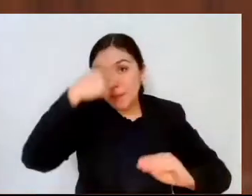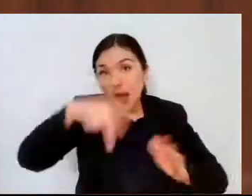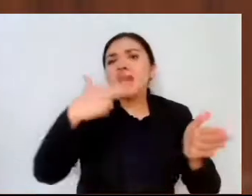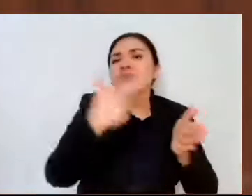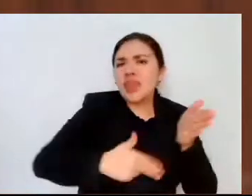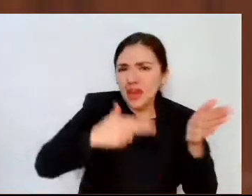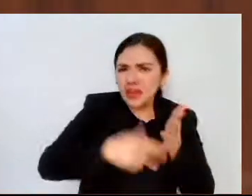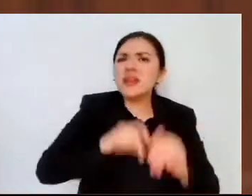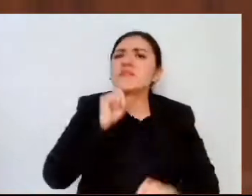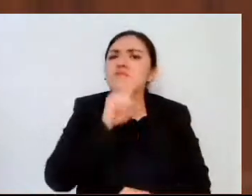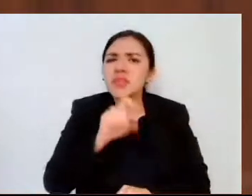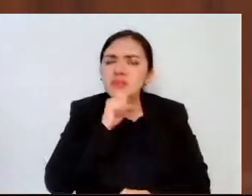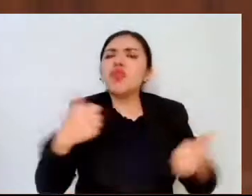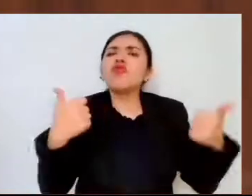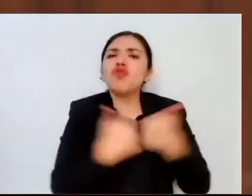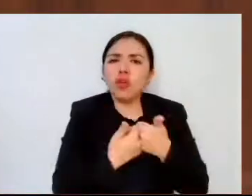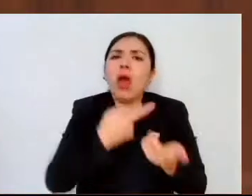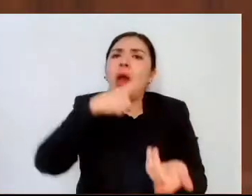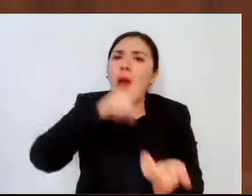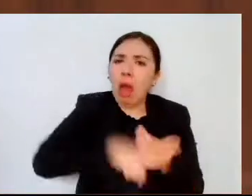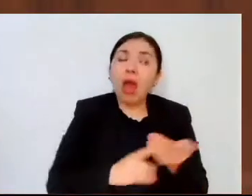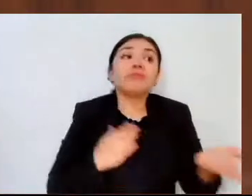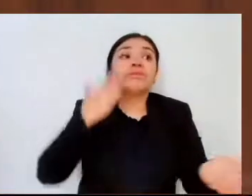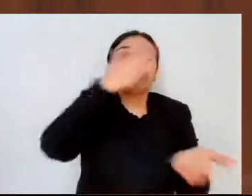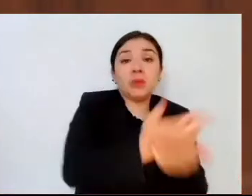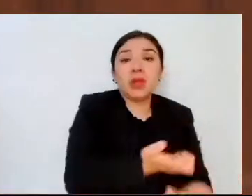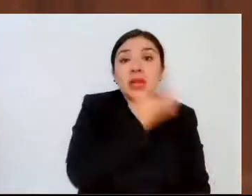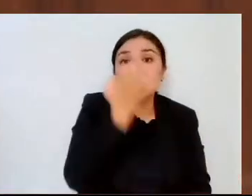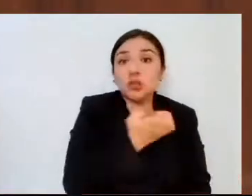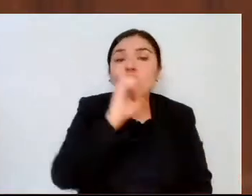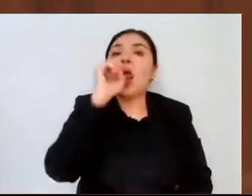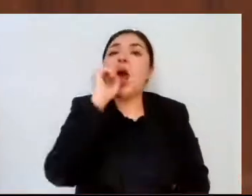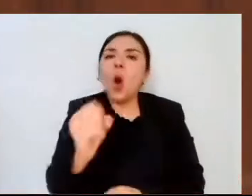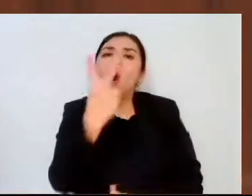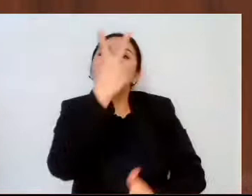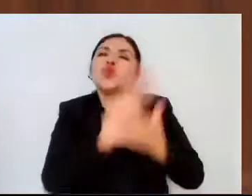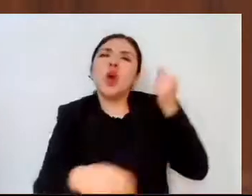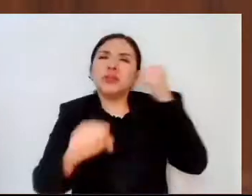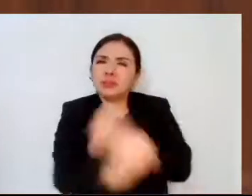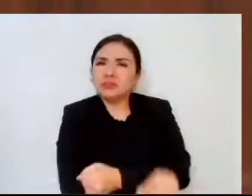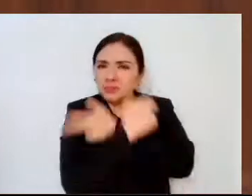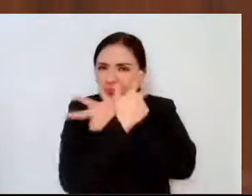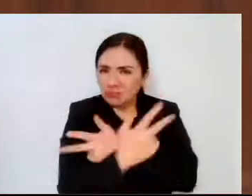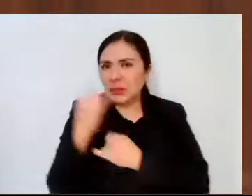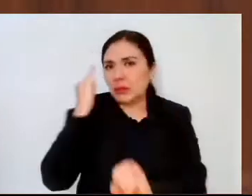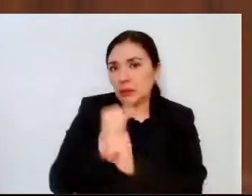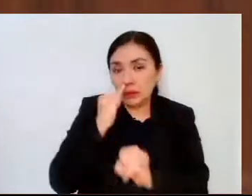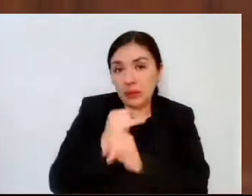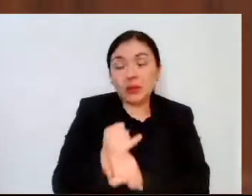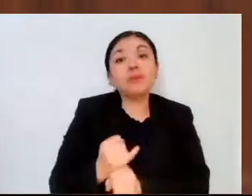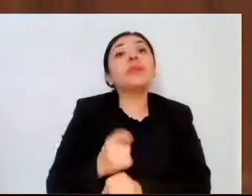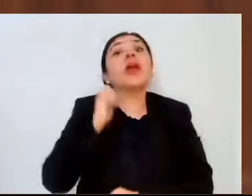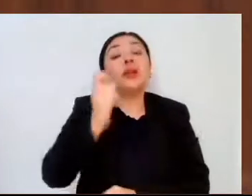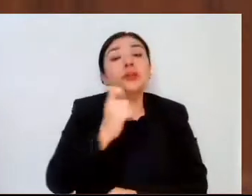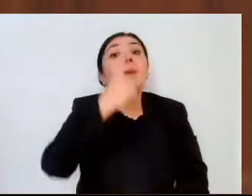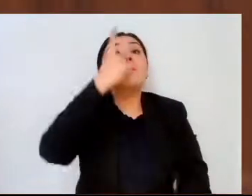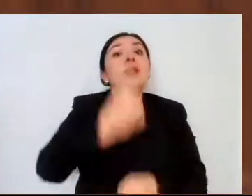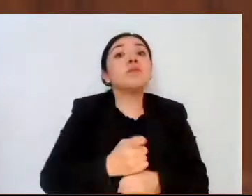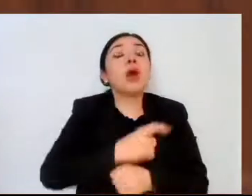en las modalidades presencial, semipresencial y en línea, en las principales